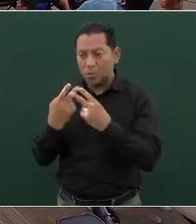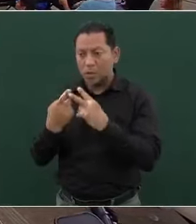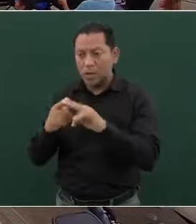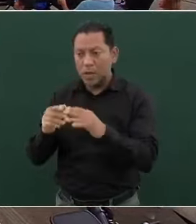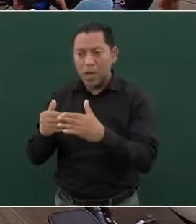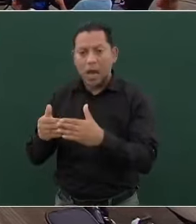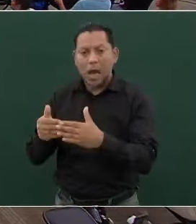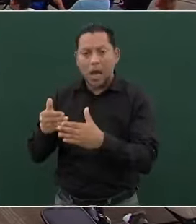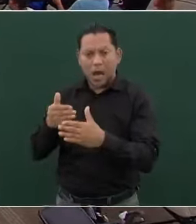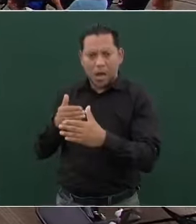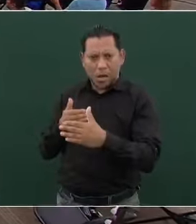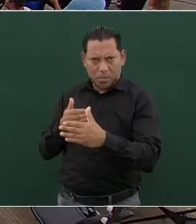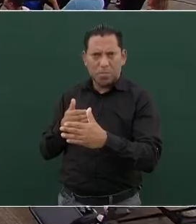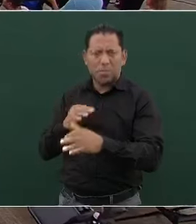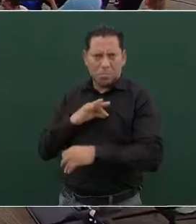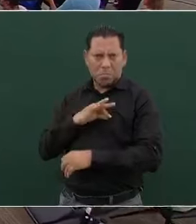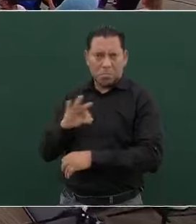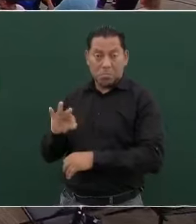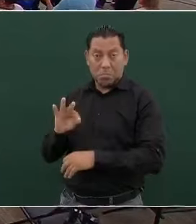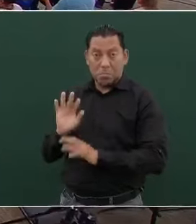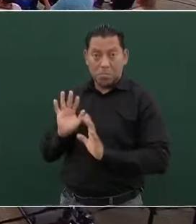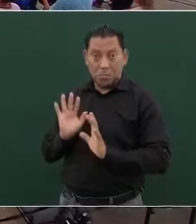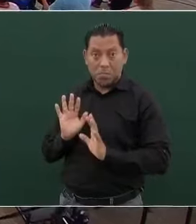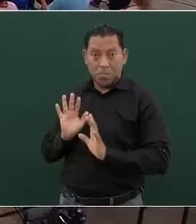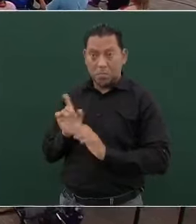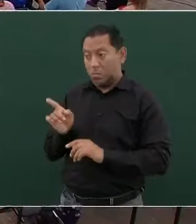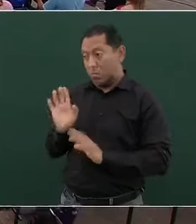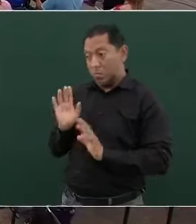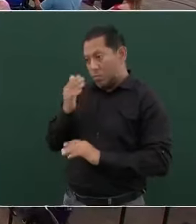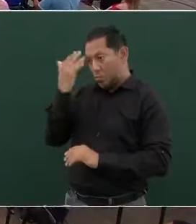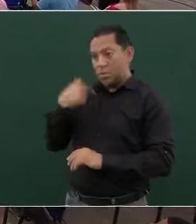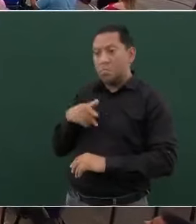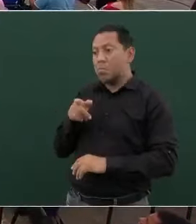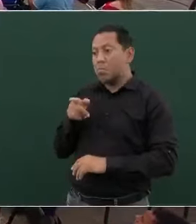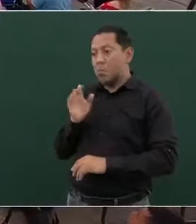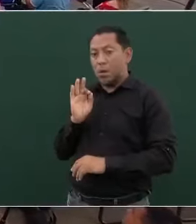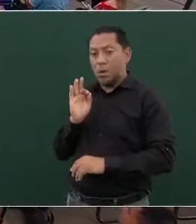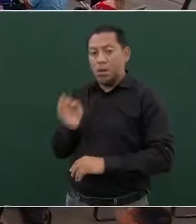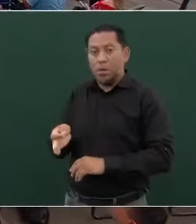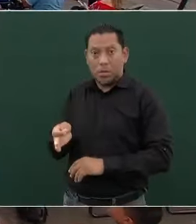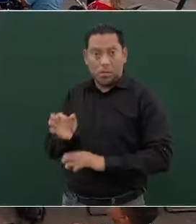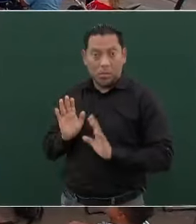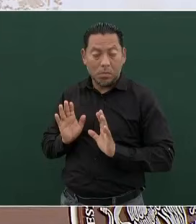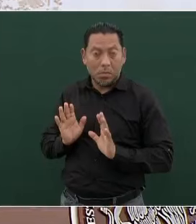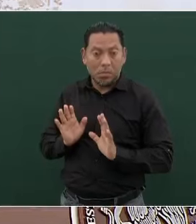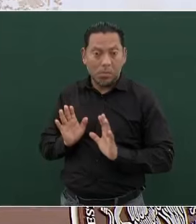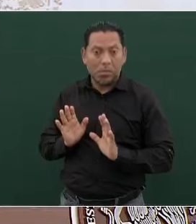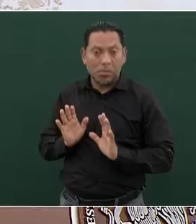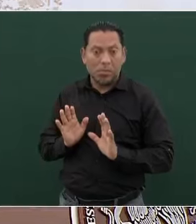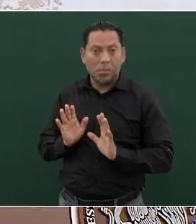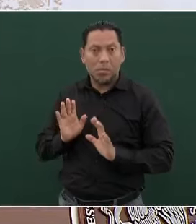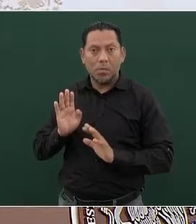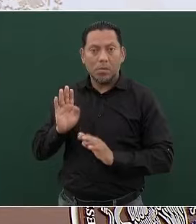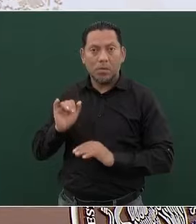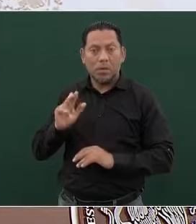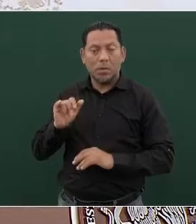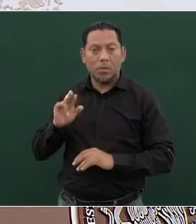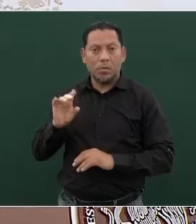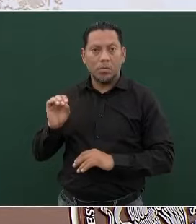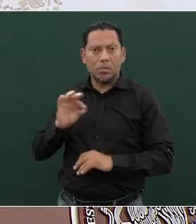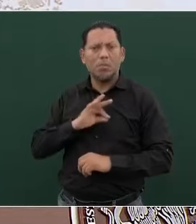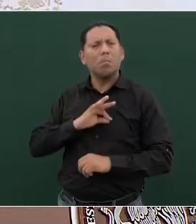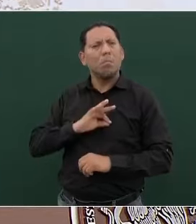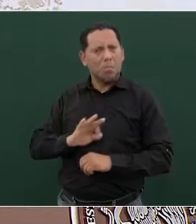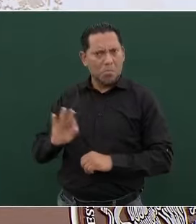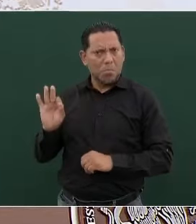si lo acepta Bernardo, que